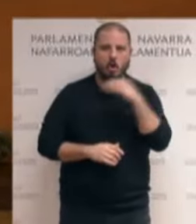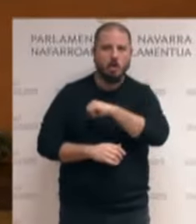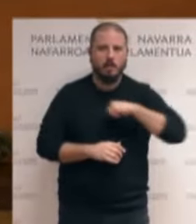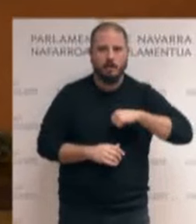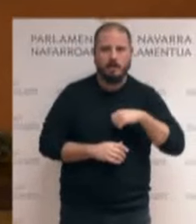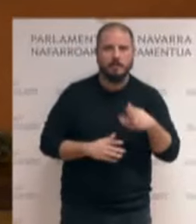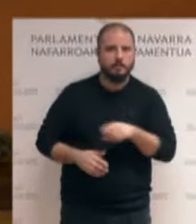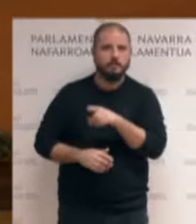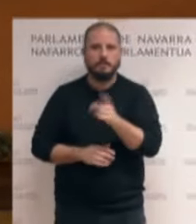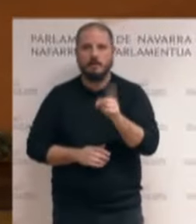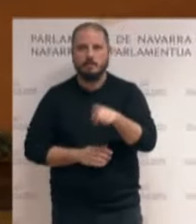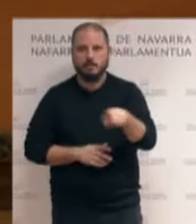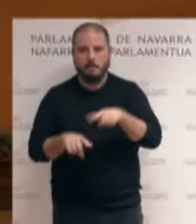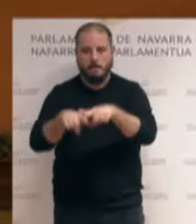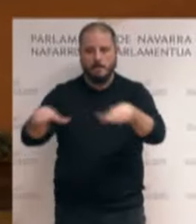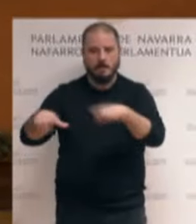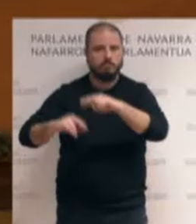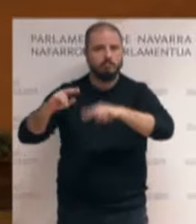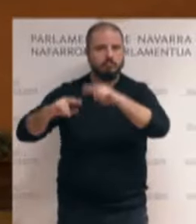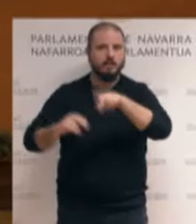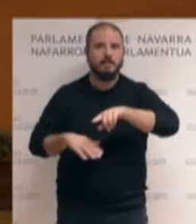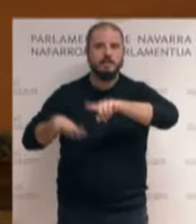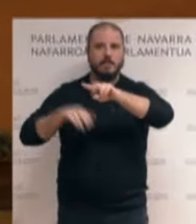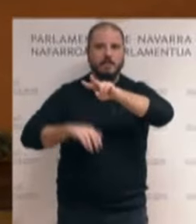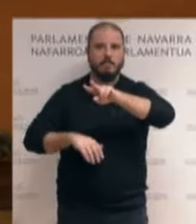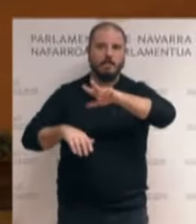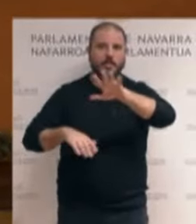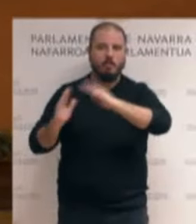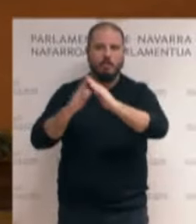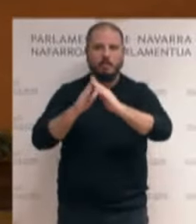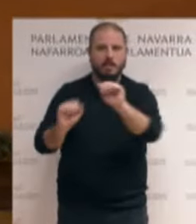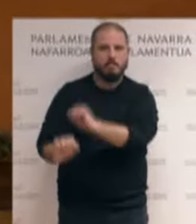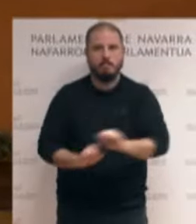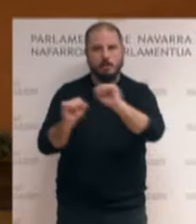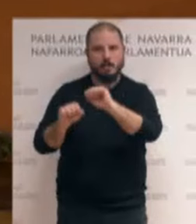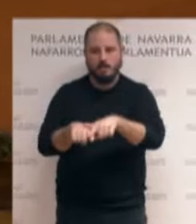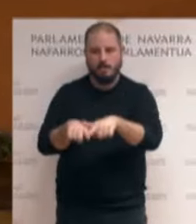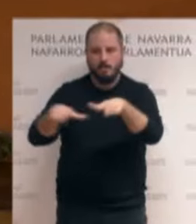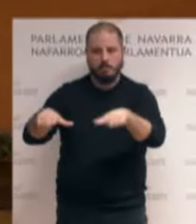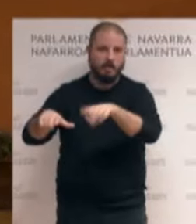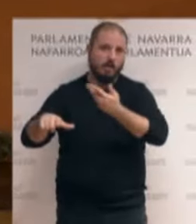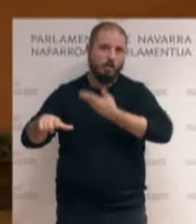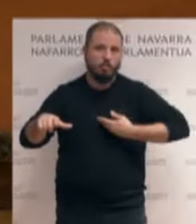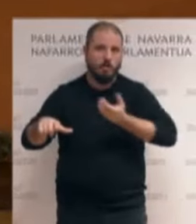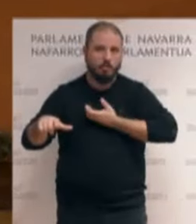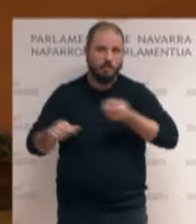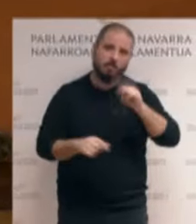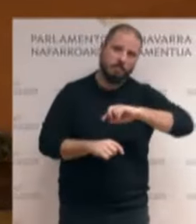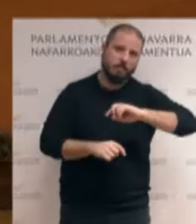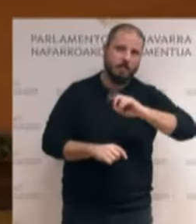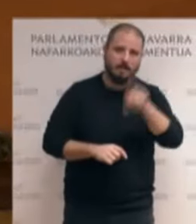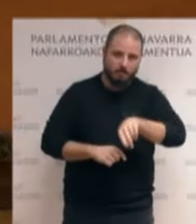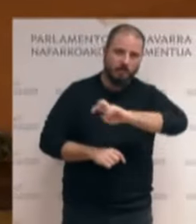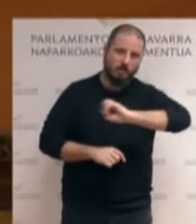urbanizadas de más de 625 viviendas protegidas, entre parcelas municipales y parcelas privadas. Prevé